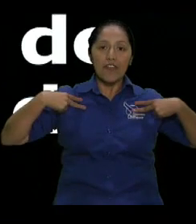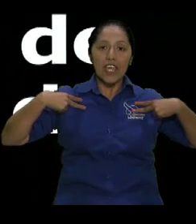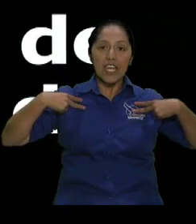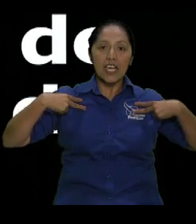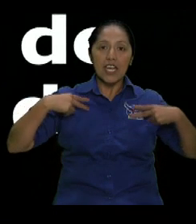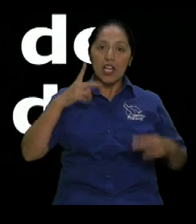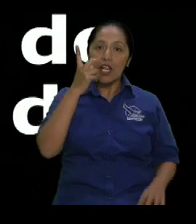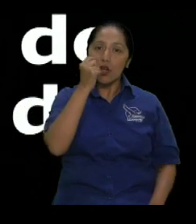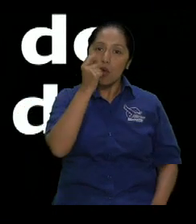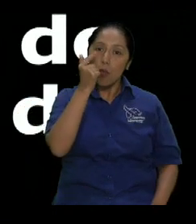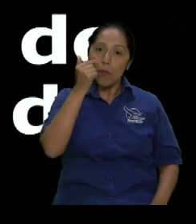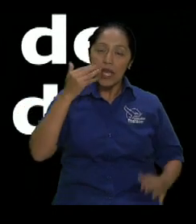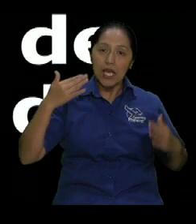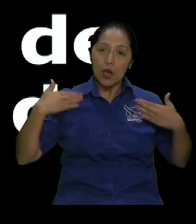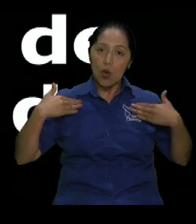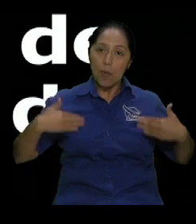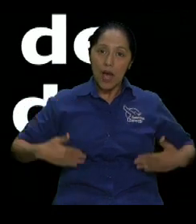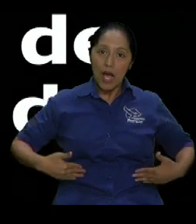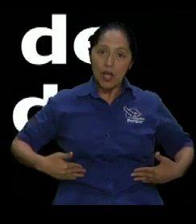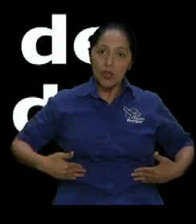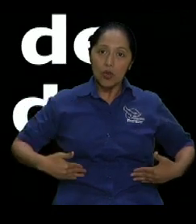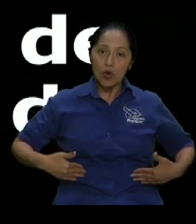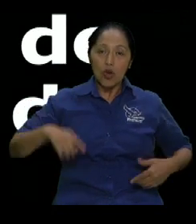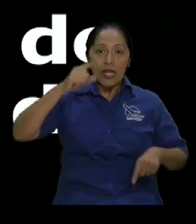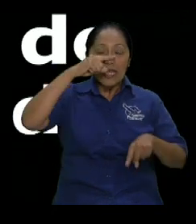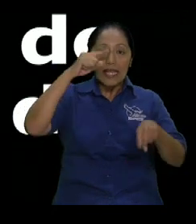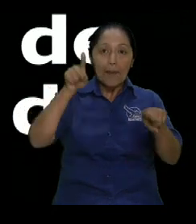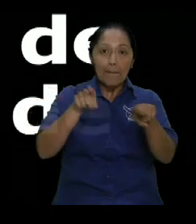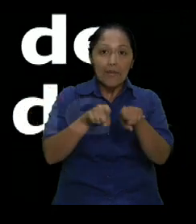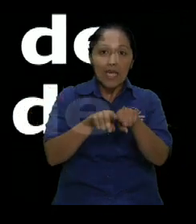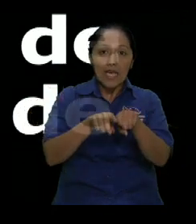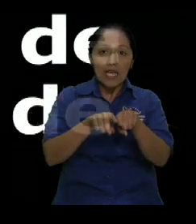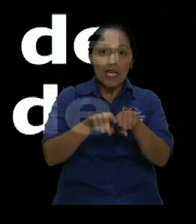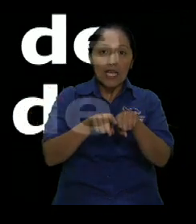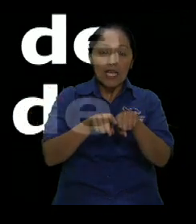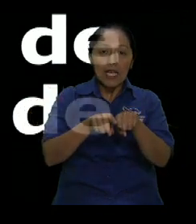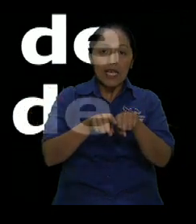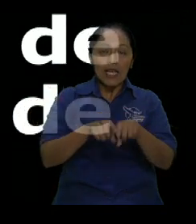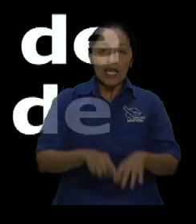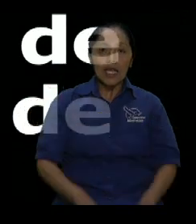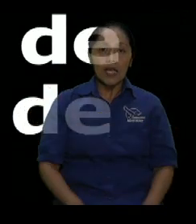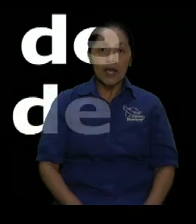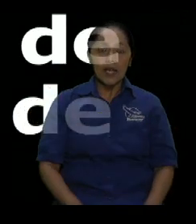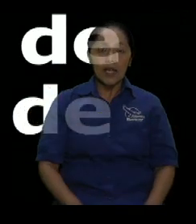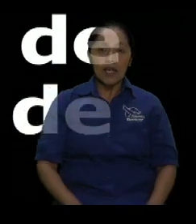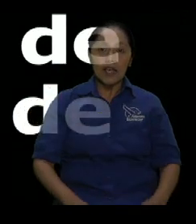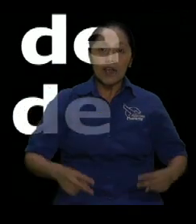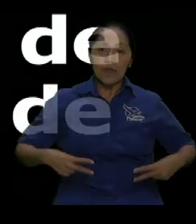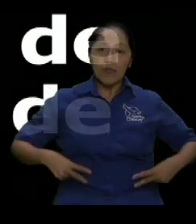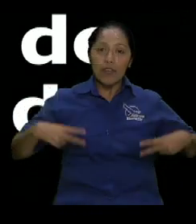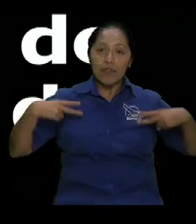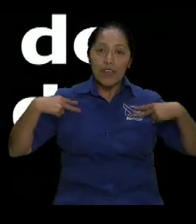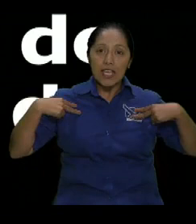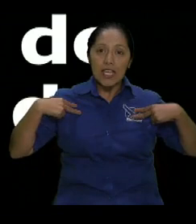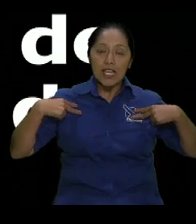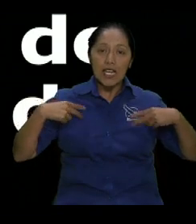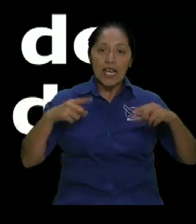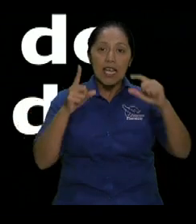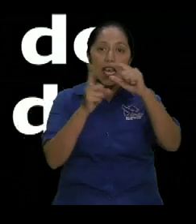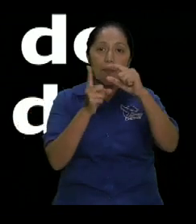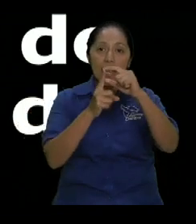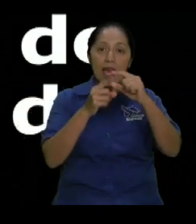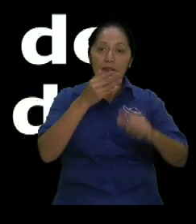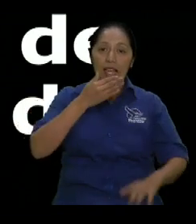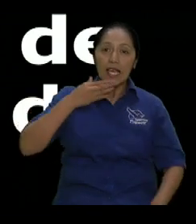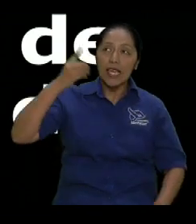sino de toda palabra de Dios. Ese es cuando lo está tentando el diablo y que le dice, dile